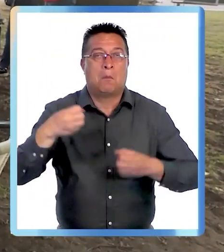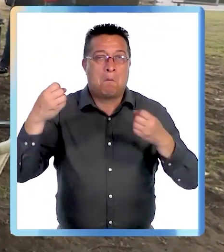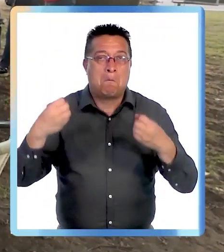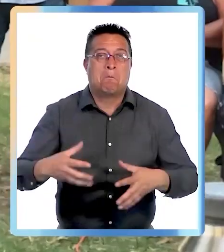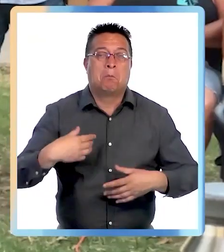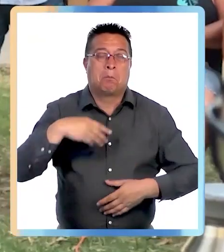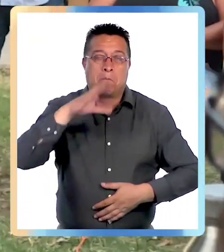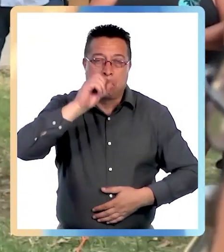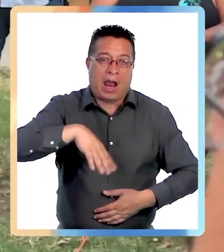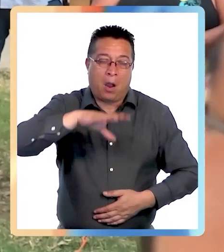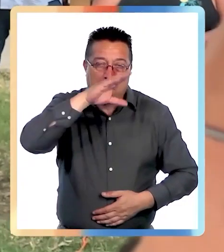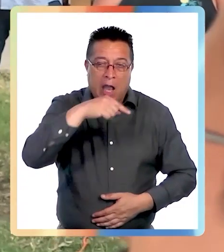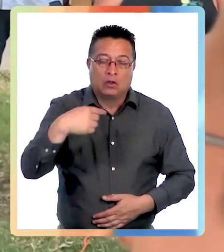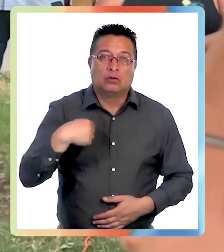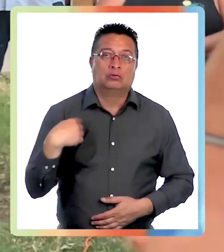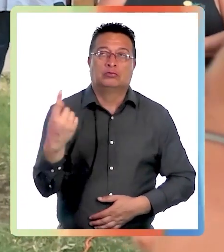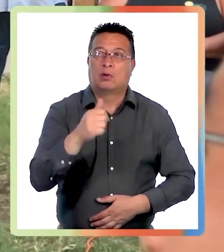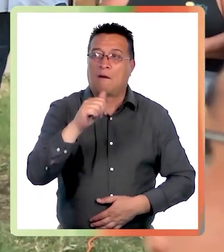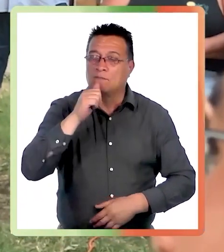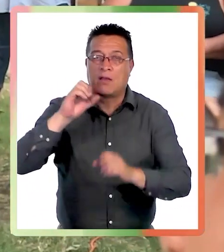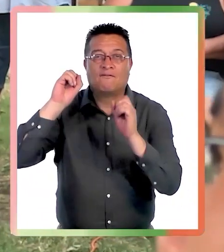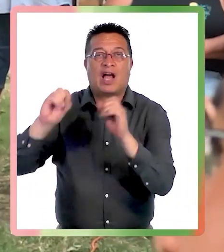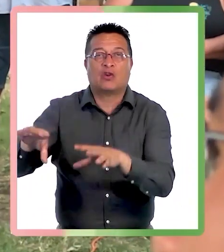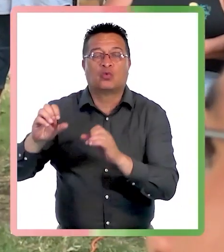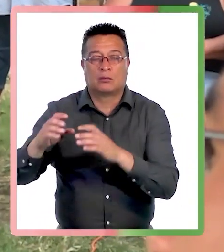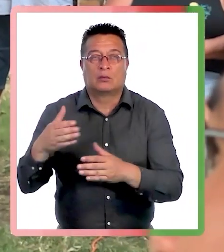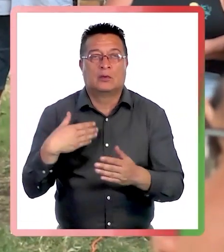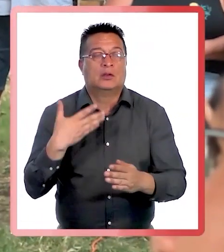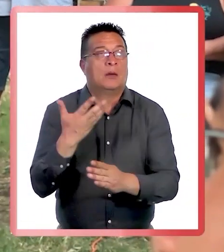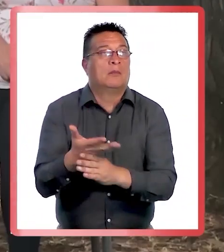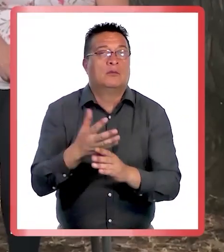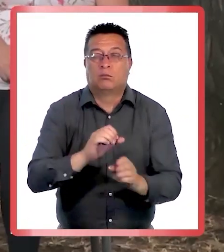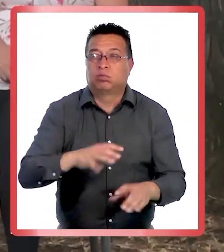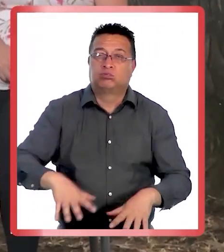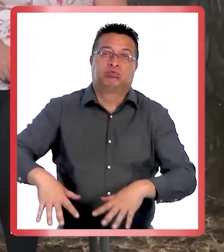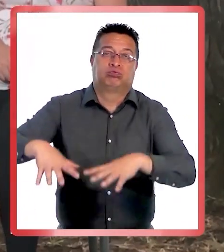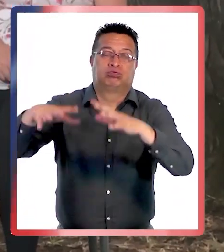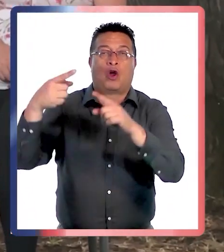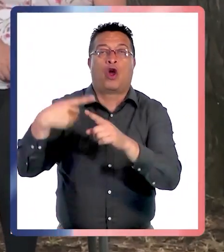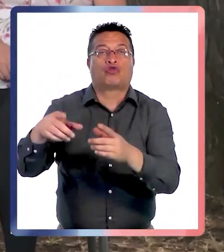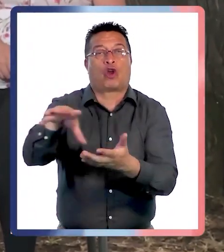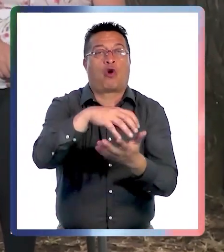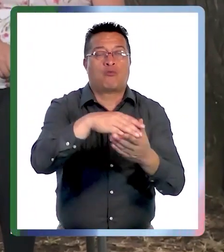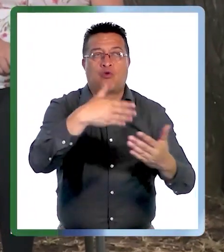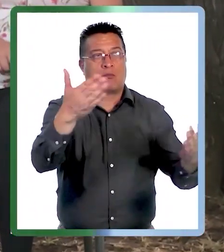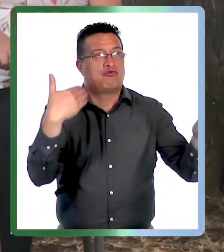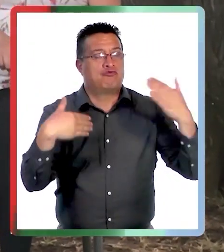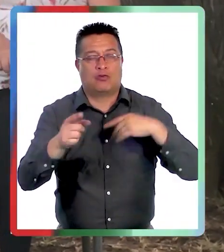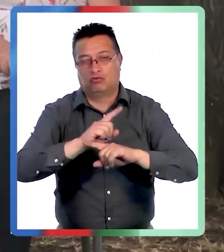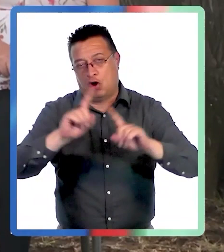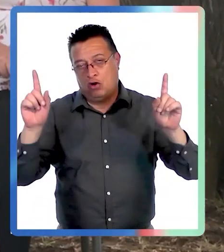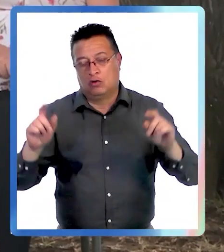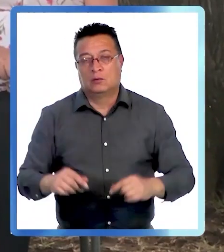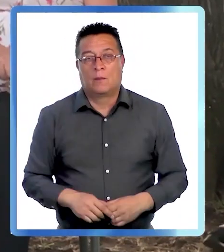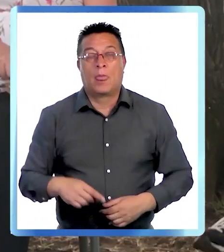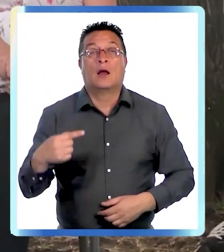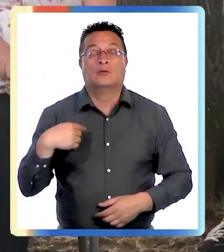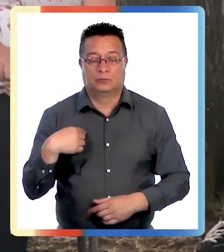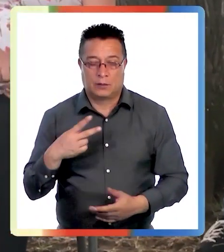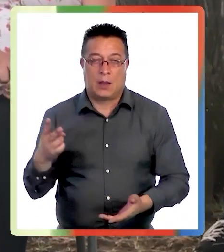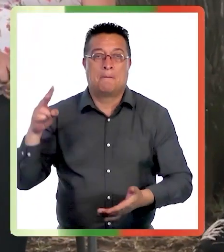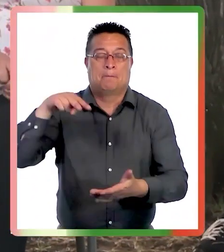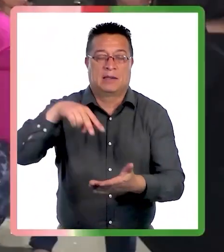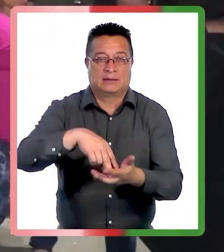medioambiental de la falta de un vertedero para atender la demanda de residuos de otras comunas. Estuvimos aquí presentes en